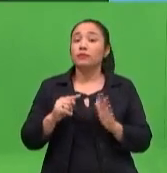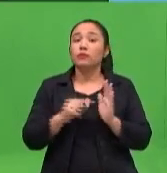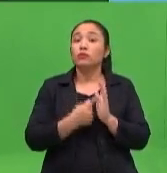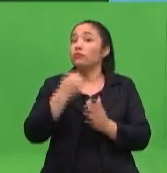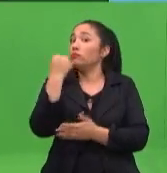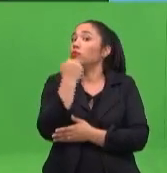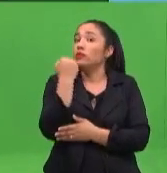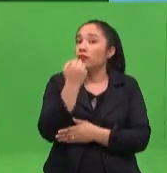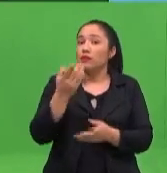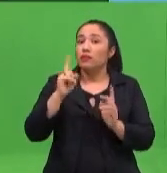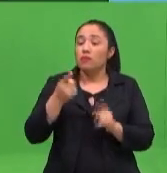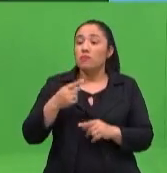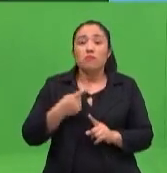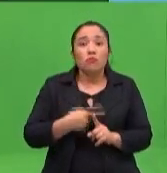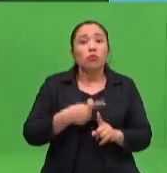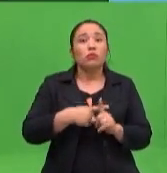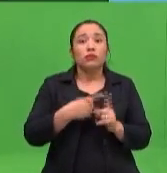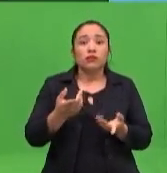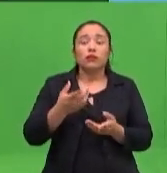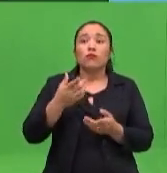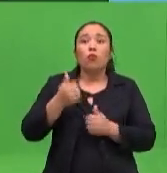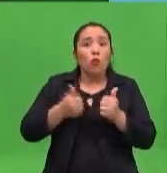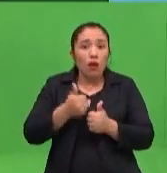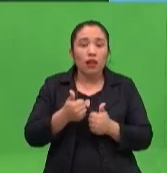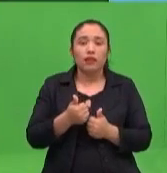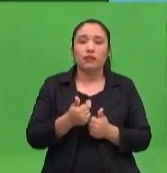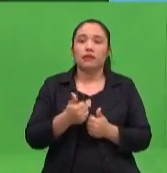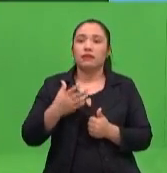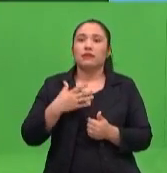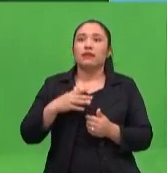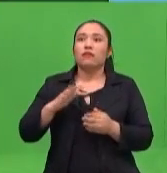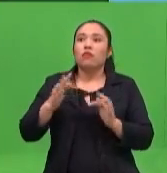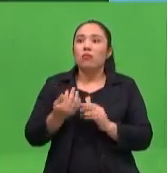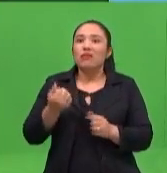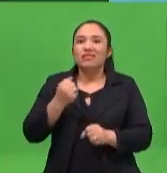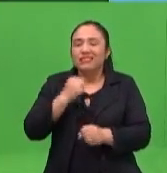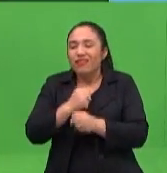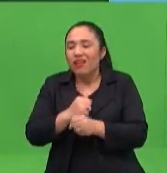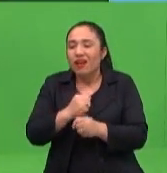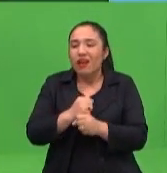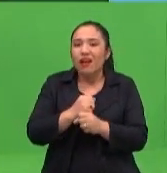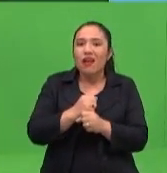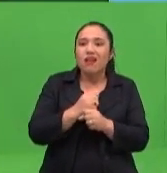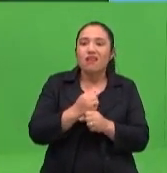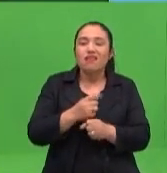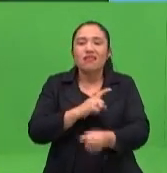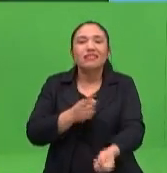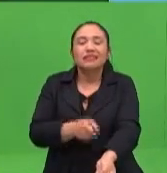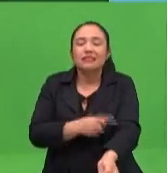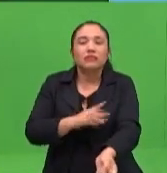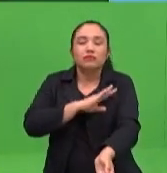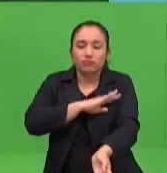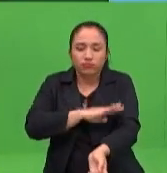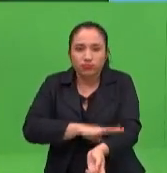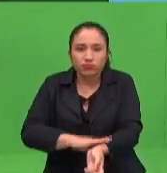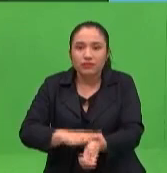en disciplina positiva, es poder bajar los decibeles. Si como padres no bajamos esos